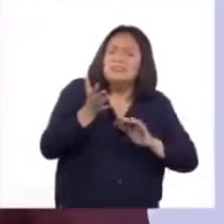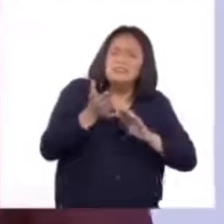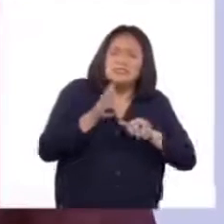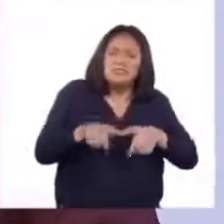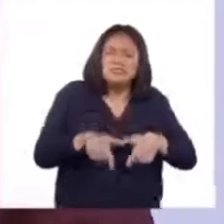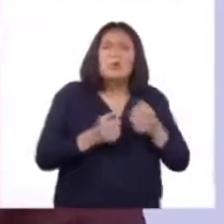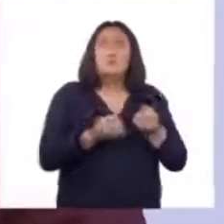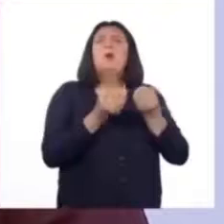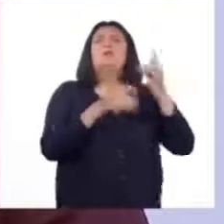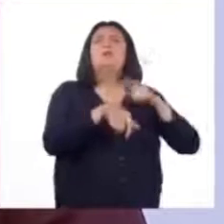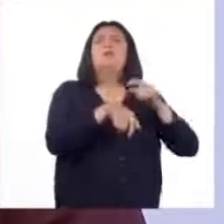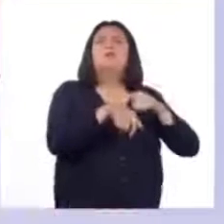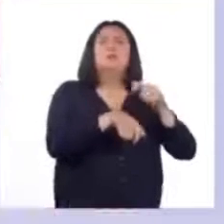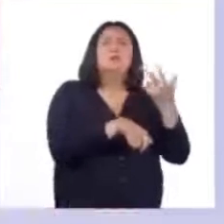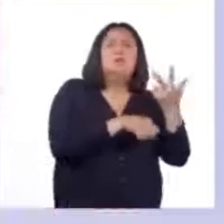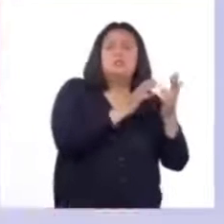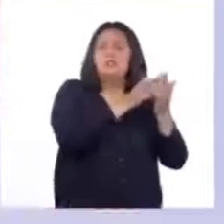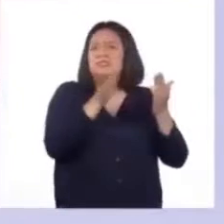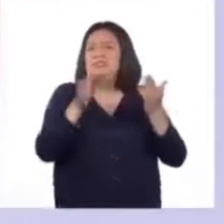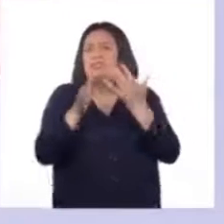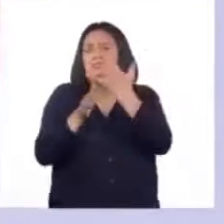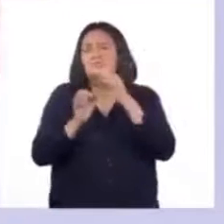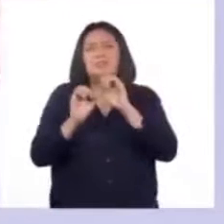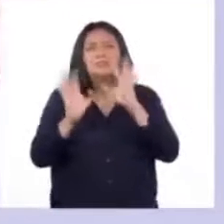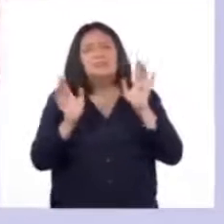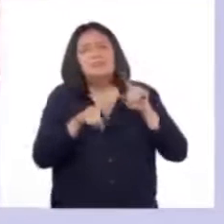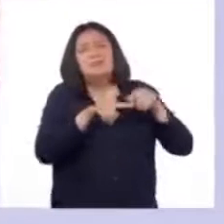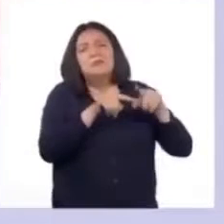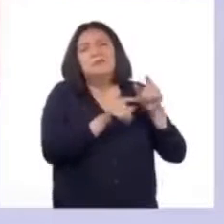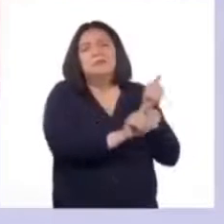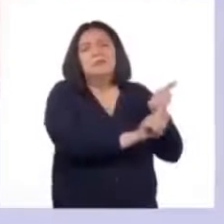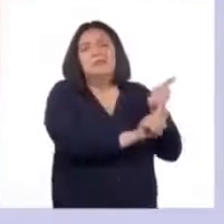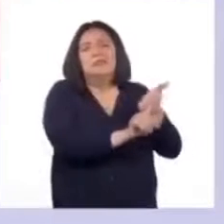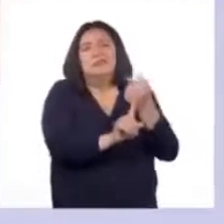entre 3 a 5 días, variando en cada mujer.